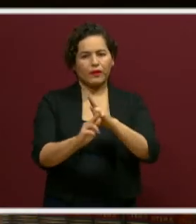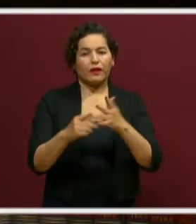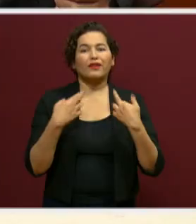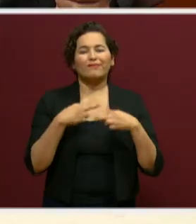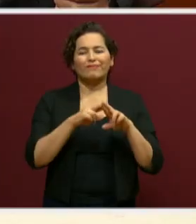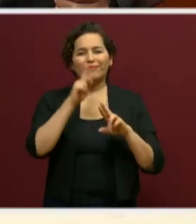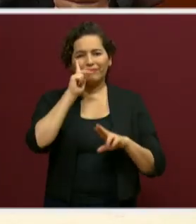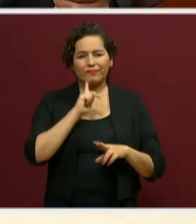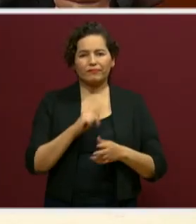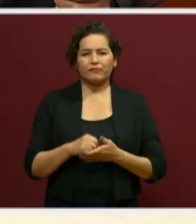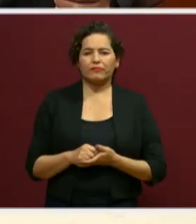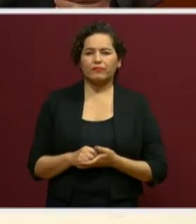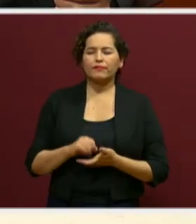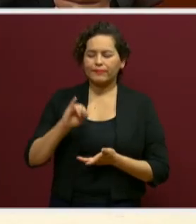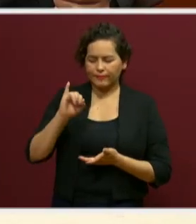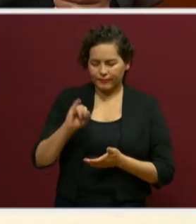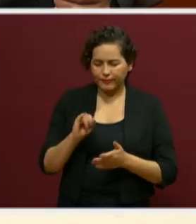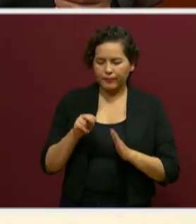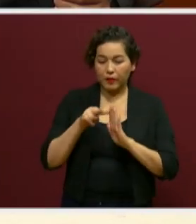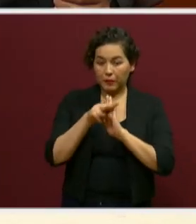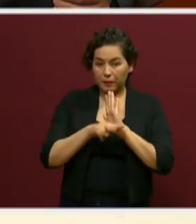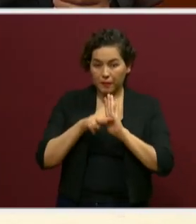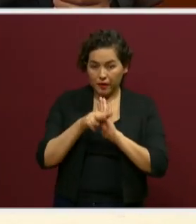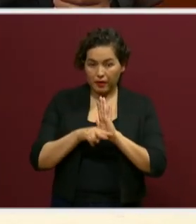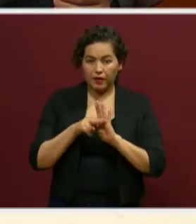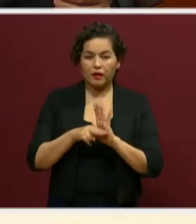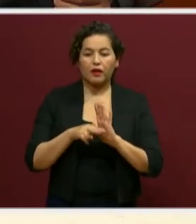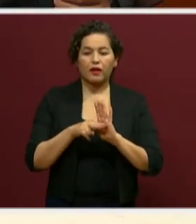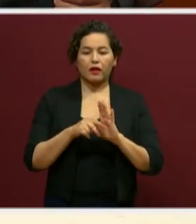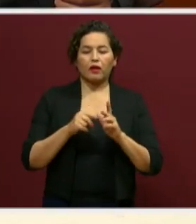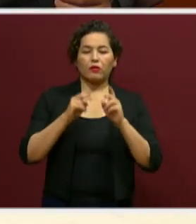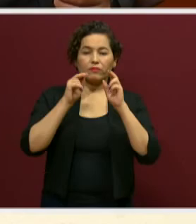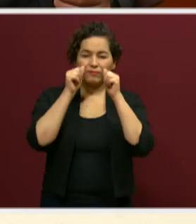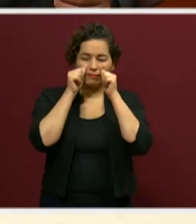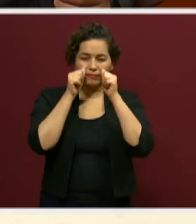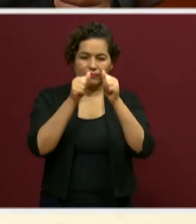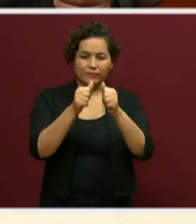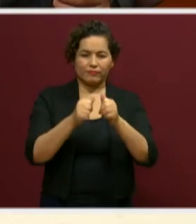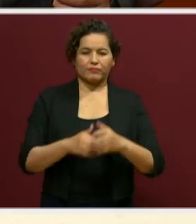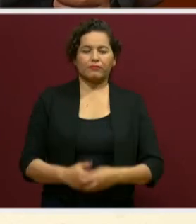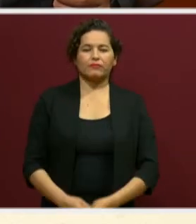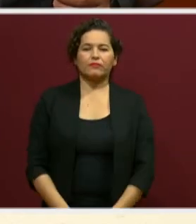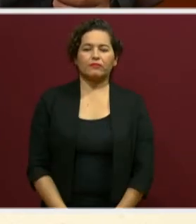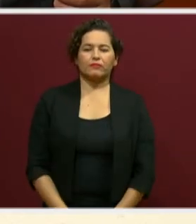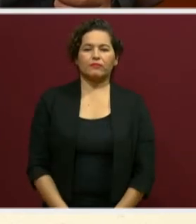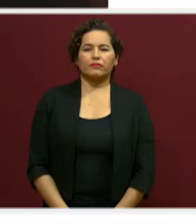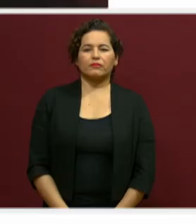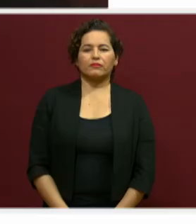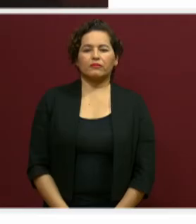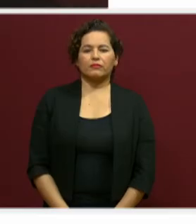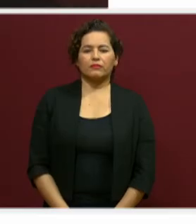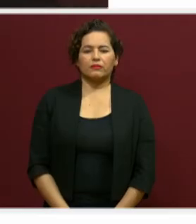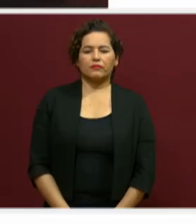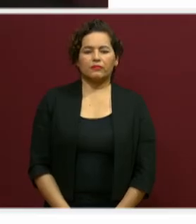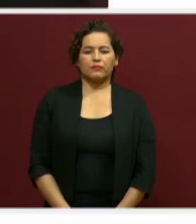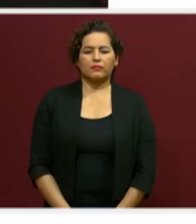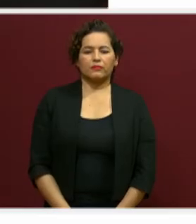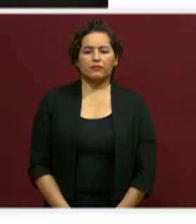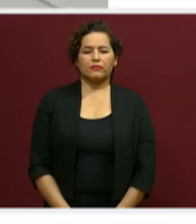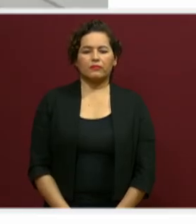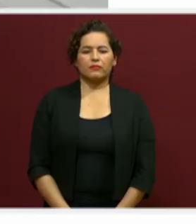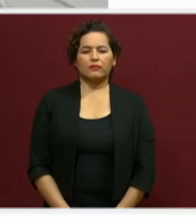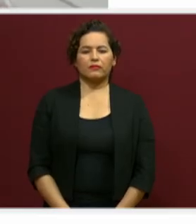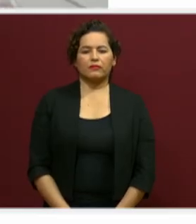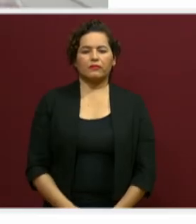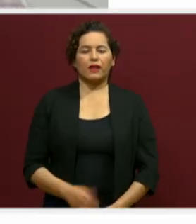a ver un video, vamos a poner mucha atención y, sobre todo, vamos a llevarla a nuestro corazón. A no le alegra la vida cuando